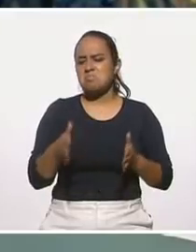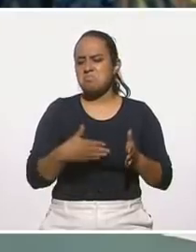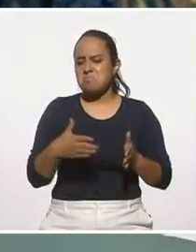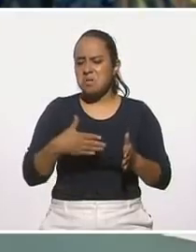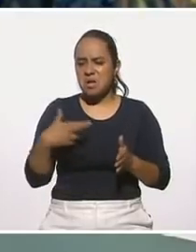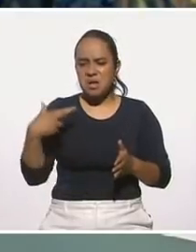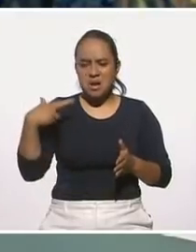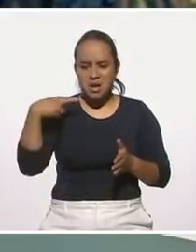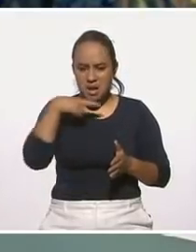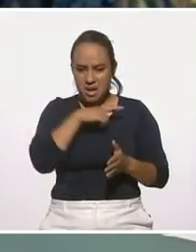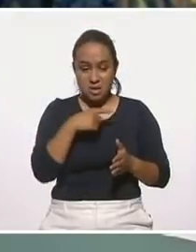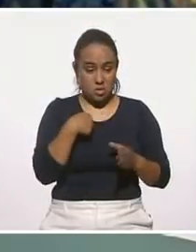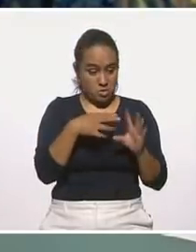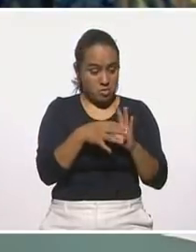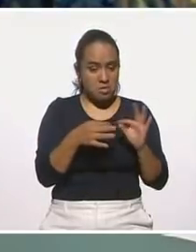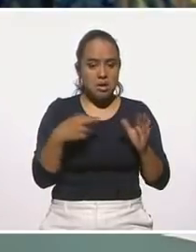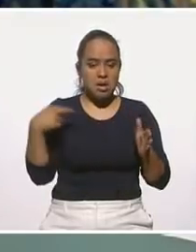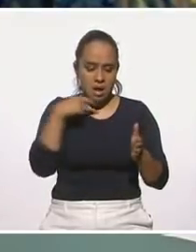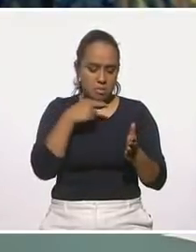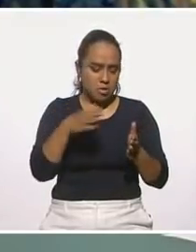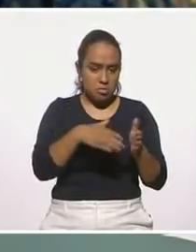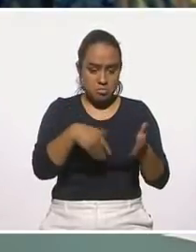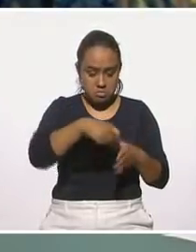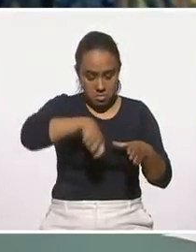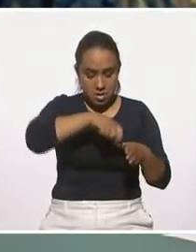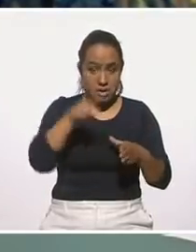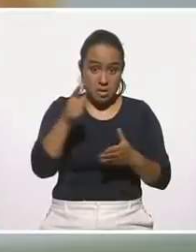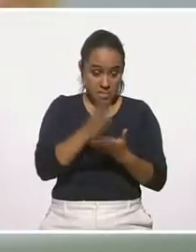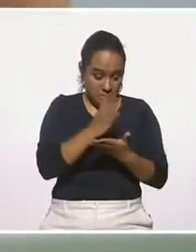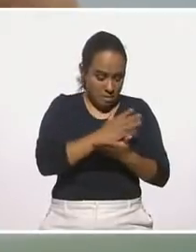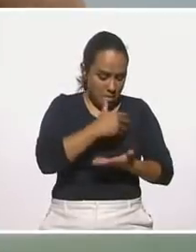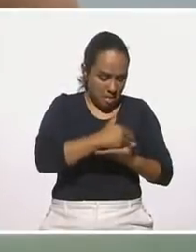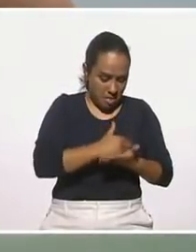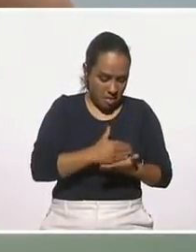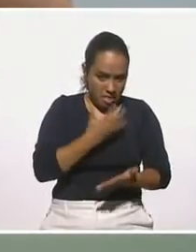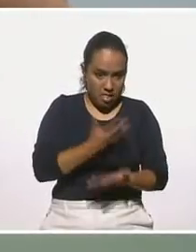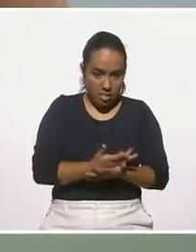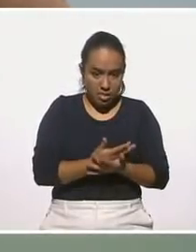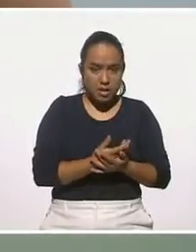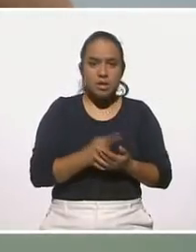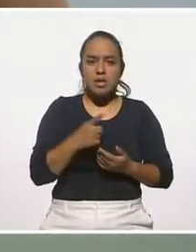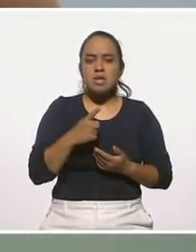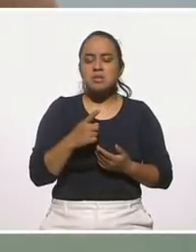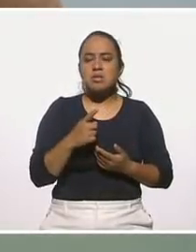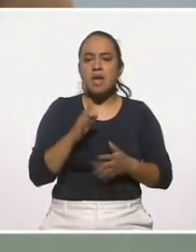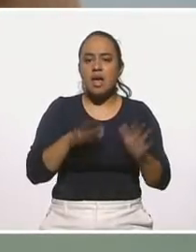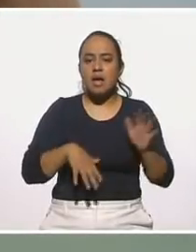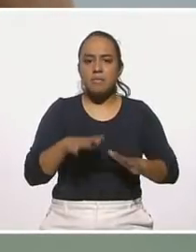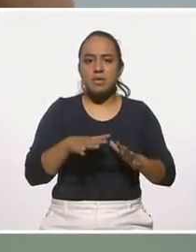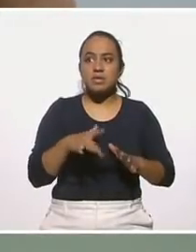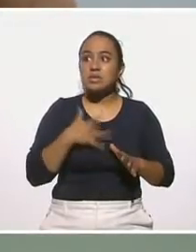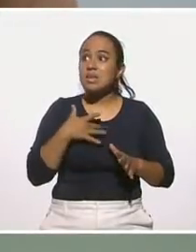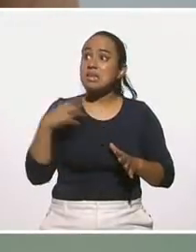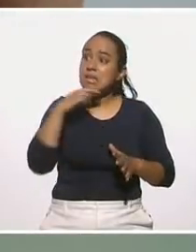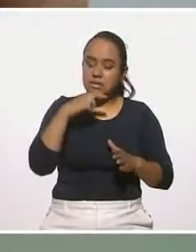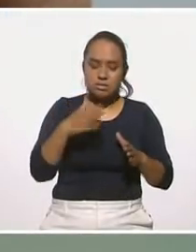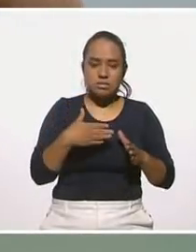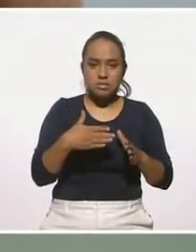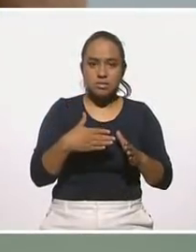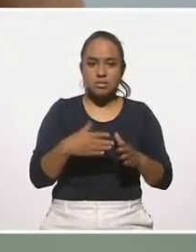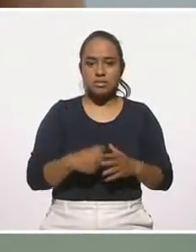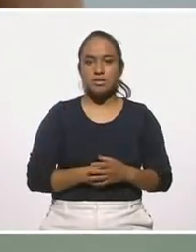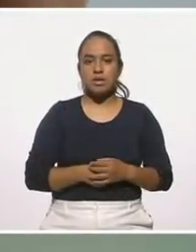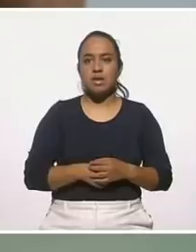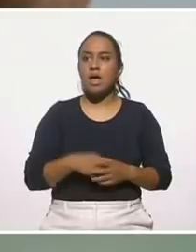No, sí. Así como se los platiqué, pues rápido. Si tenemos ya todo picadito y nos saca de apuros porque, y ahora que les llegó la